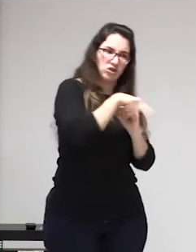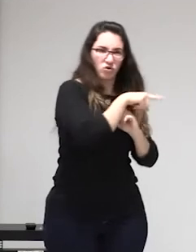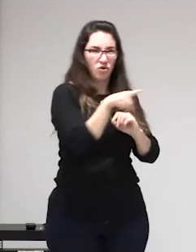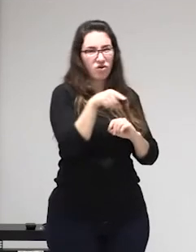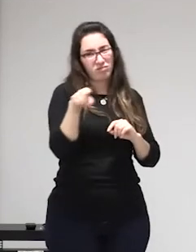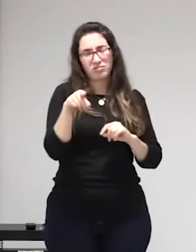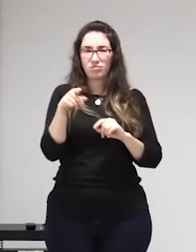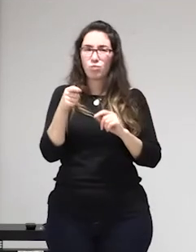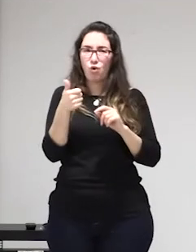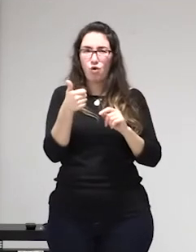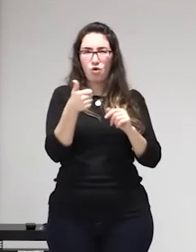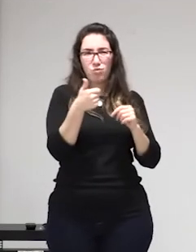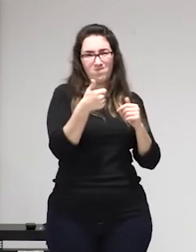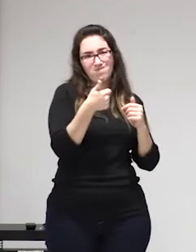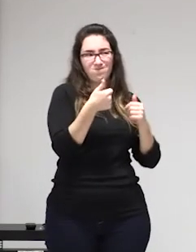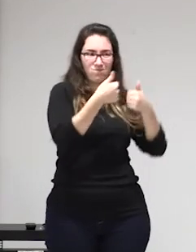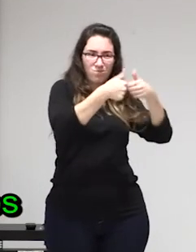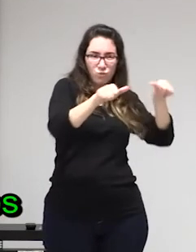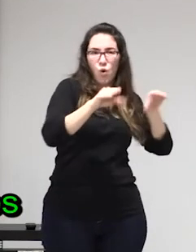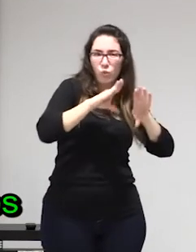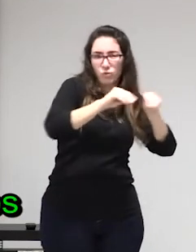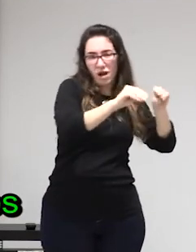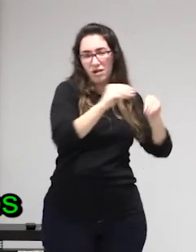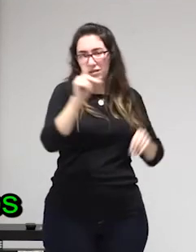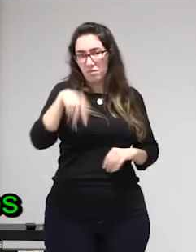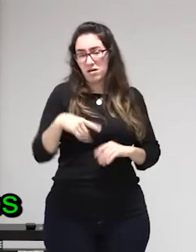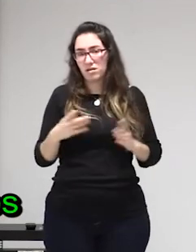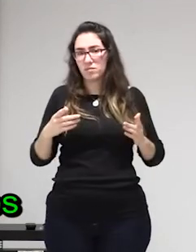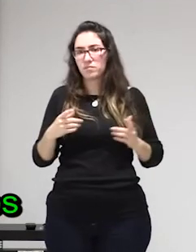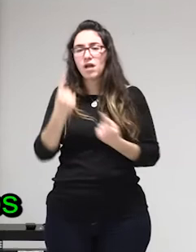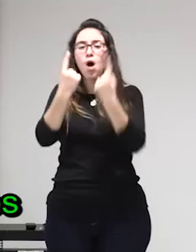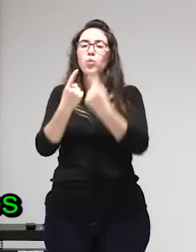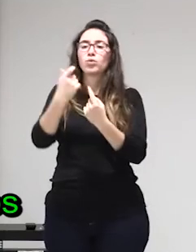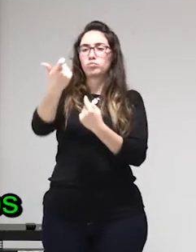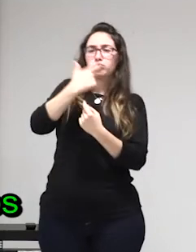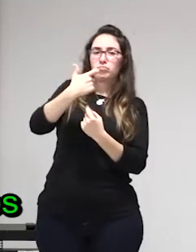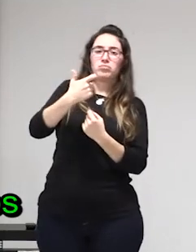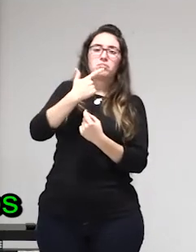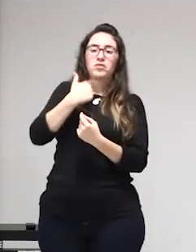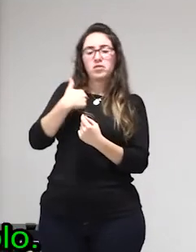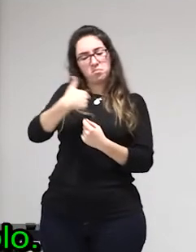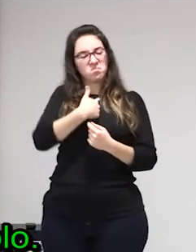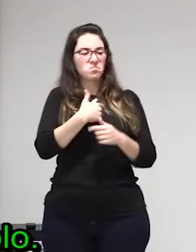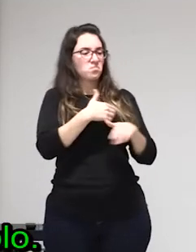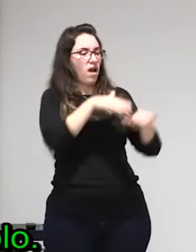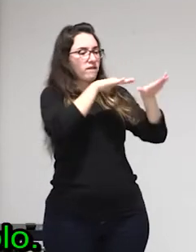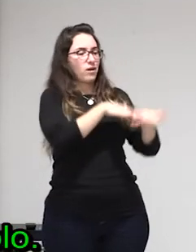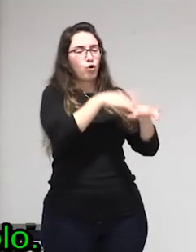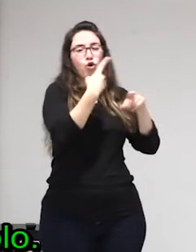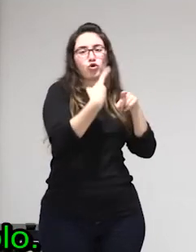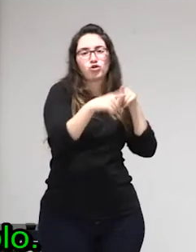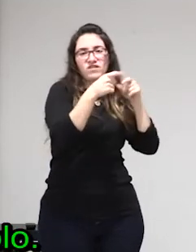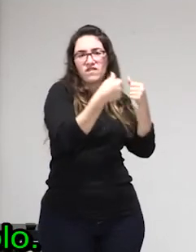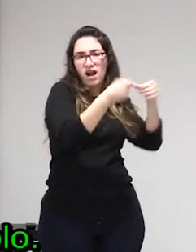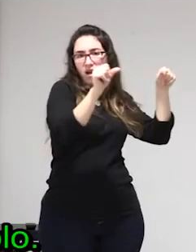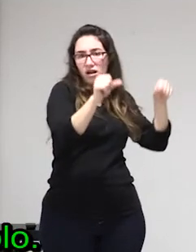porque es que resulta que vivimos en un patriarcado no es que haya mujeres que vivamos más en el patriarcado que otras no a mi se me puede acusar de